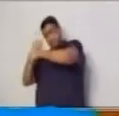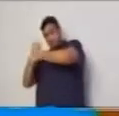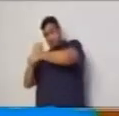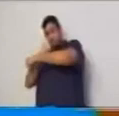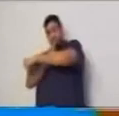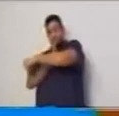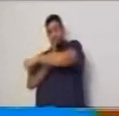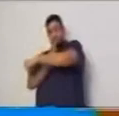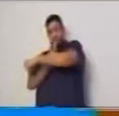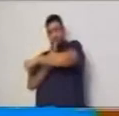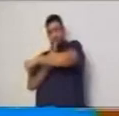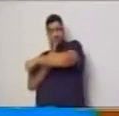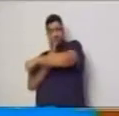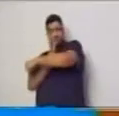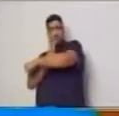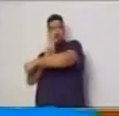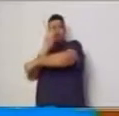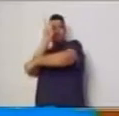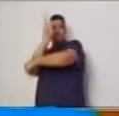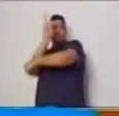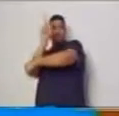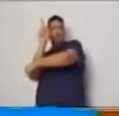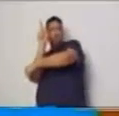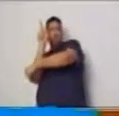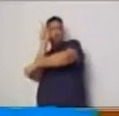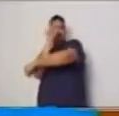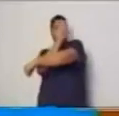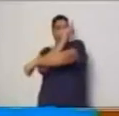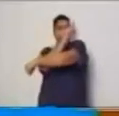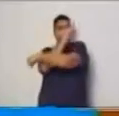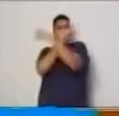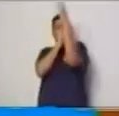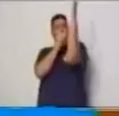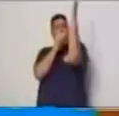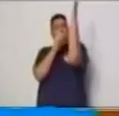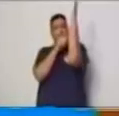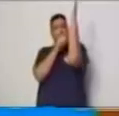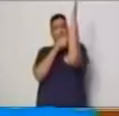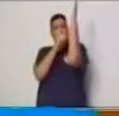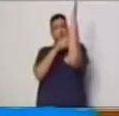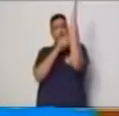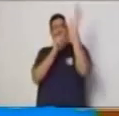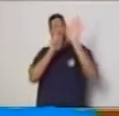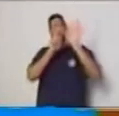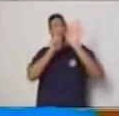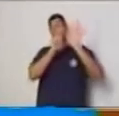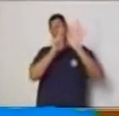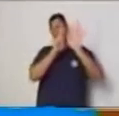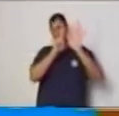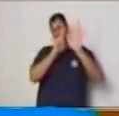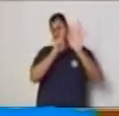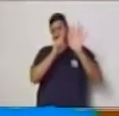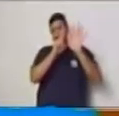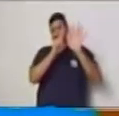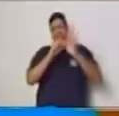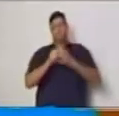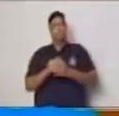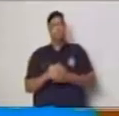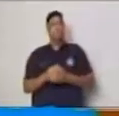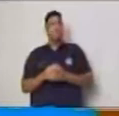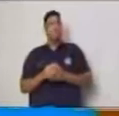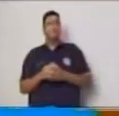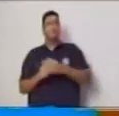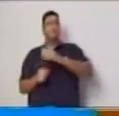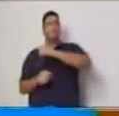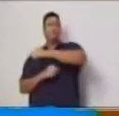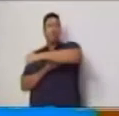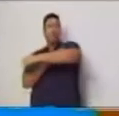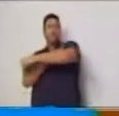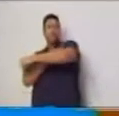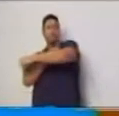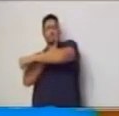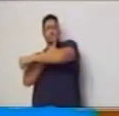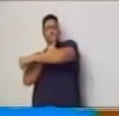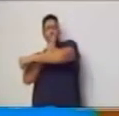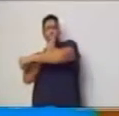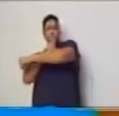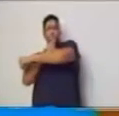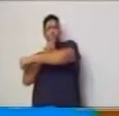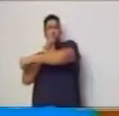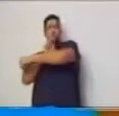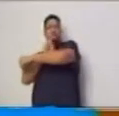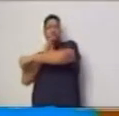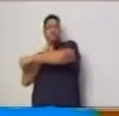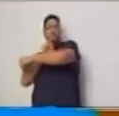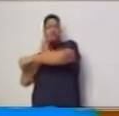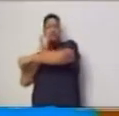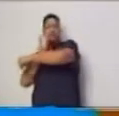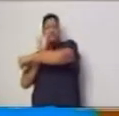tres siempre en el eje de las X y en este caso sería nueve en el eje de las